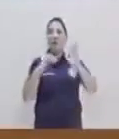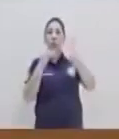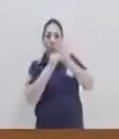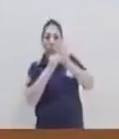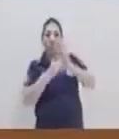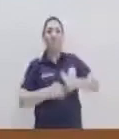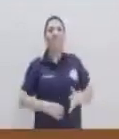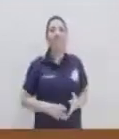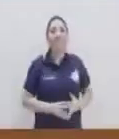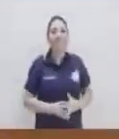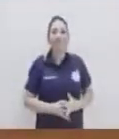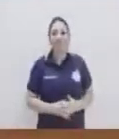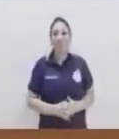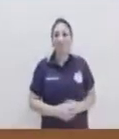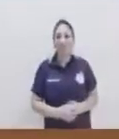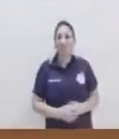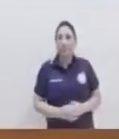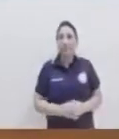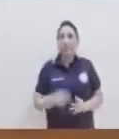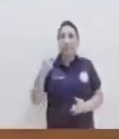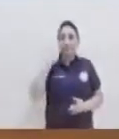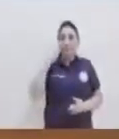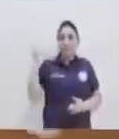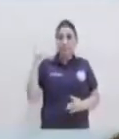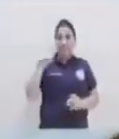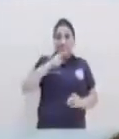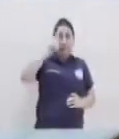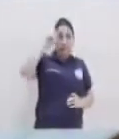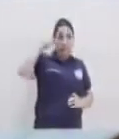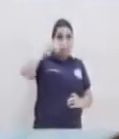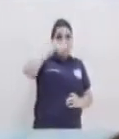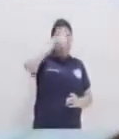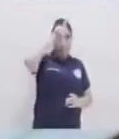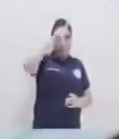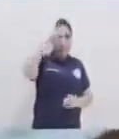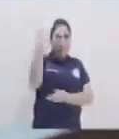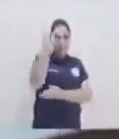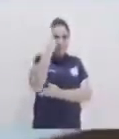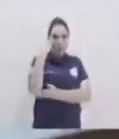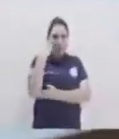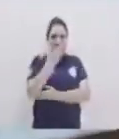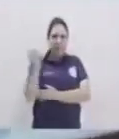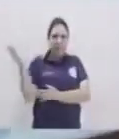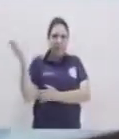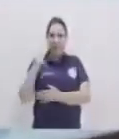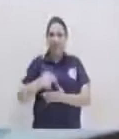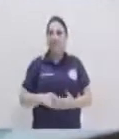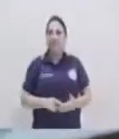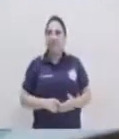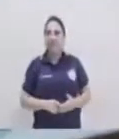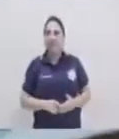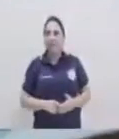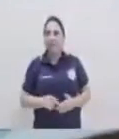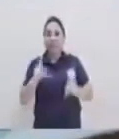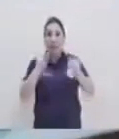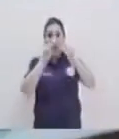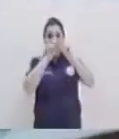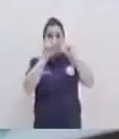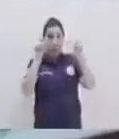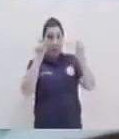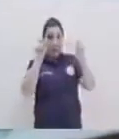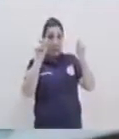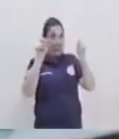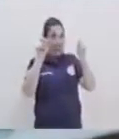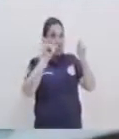Q. Y vean que lo importante acá de nuestra parábola es la medida que tenemos acá